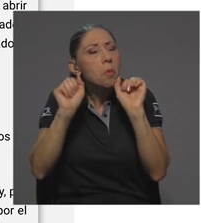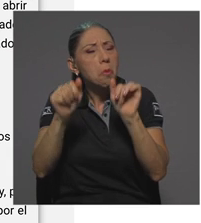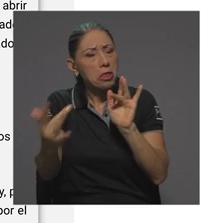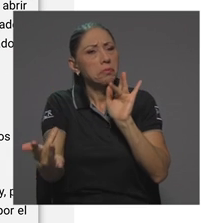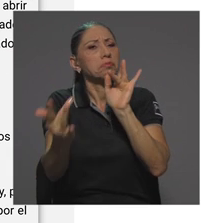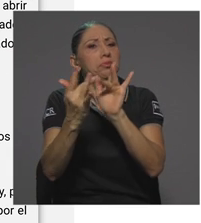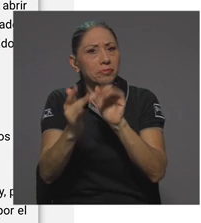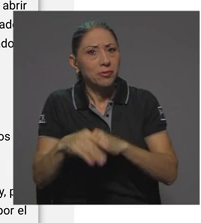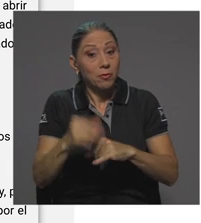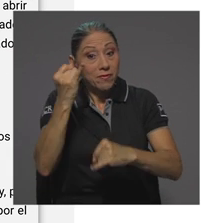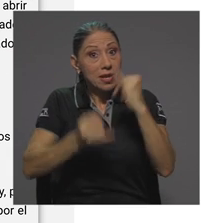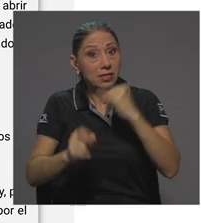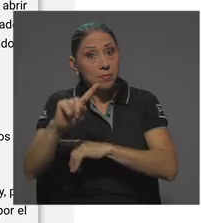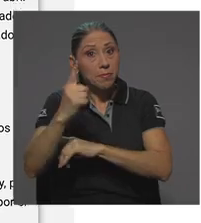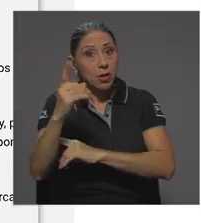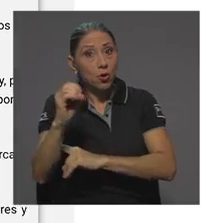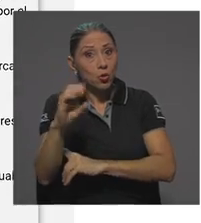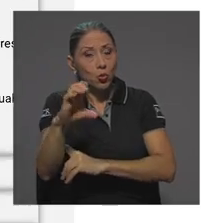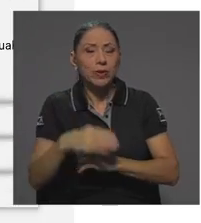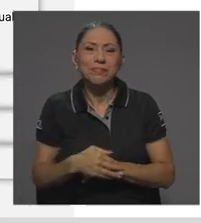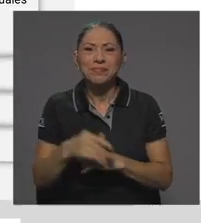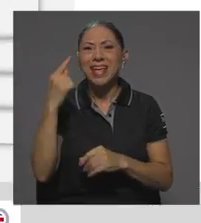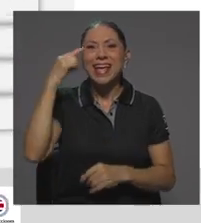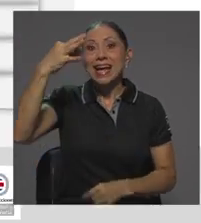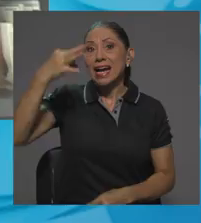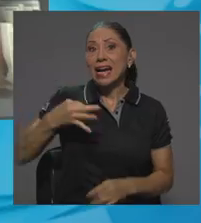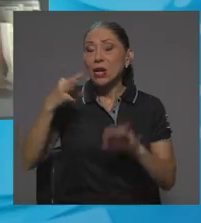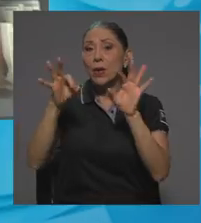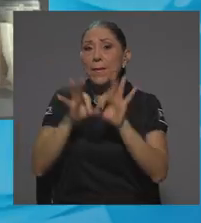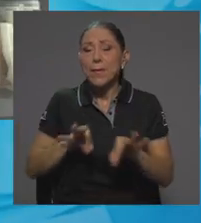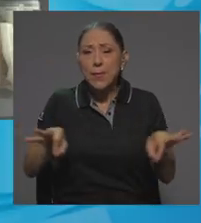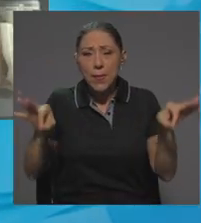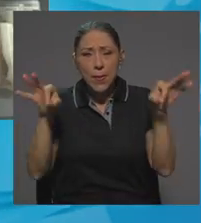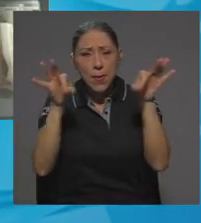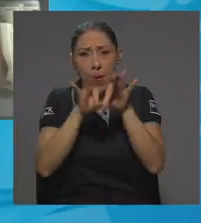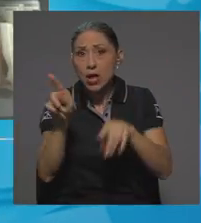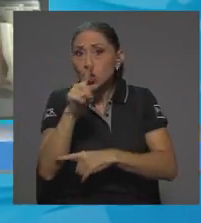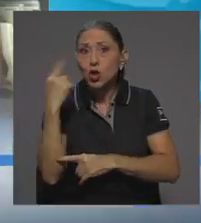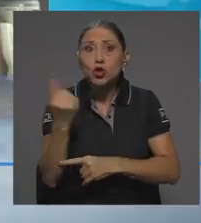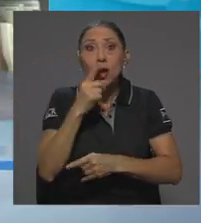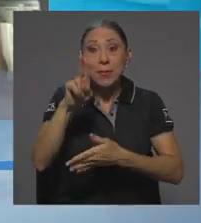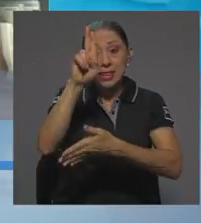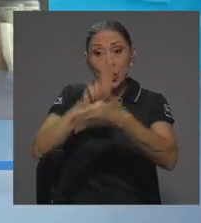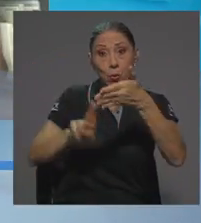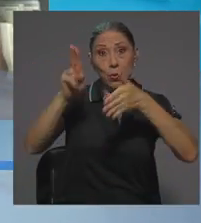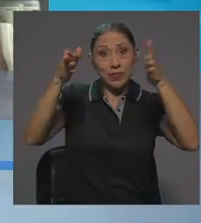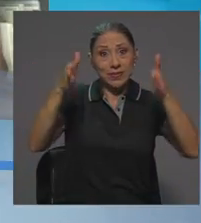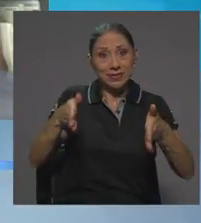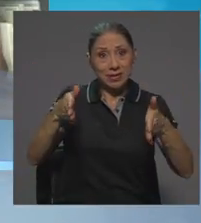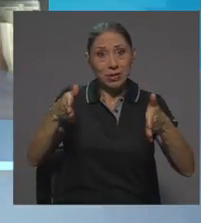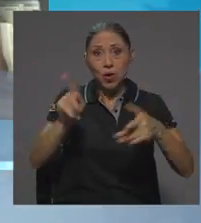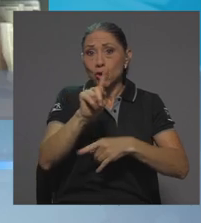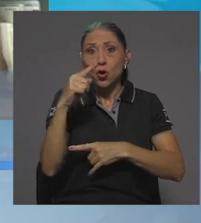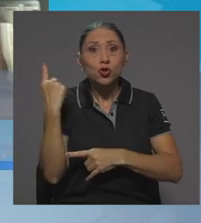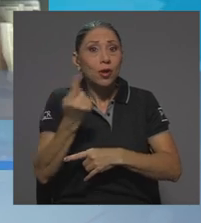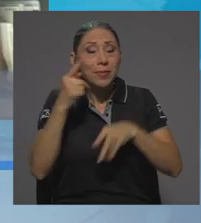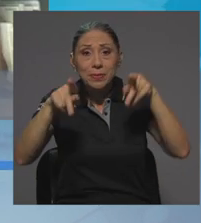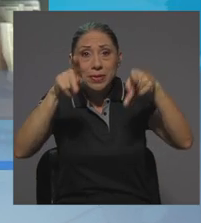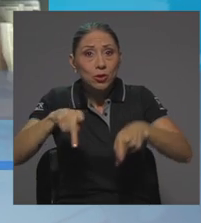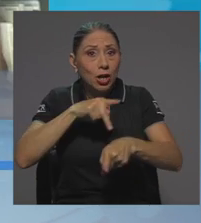el primero de octubre. Creo que es importantísimo que no solo los académicos y las académicas o las personas